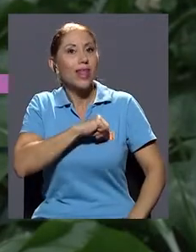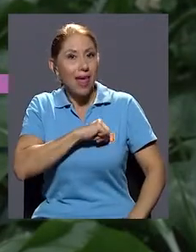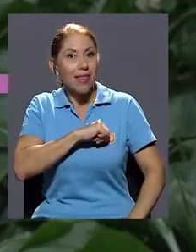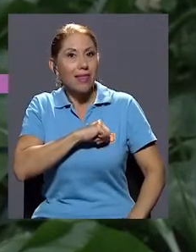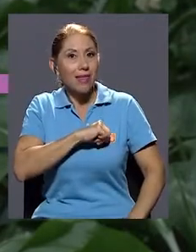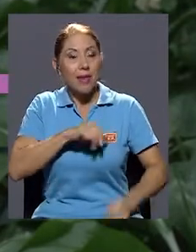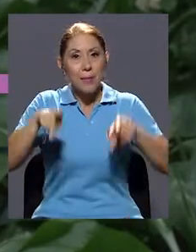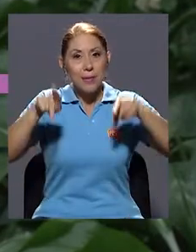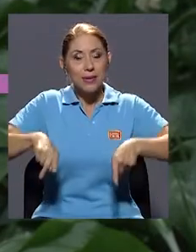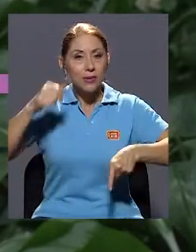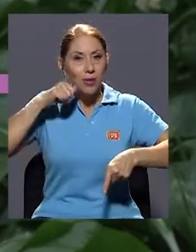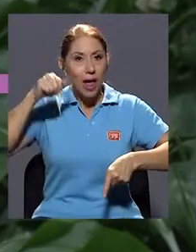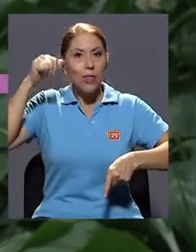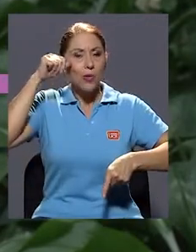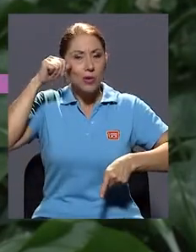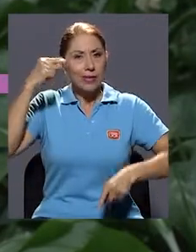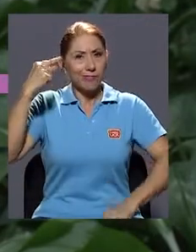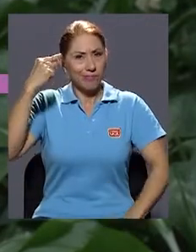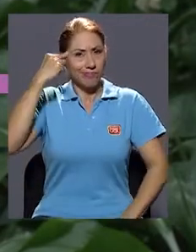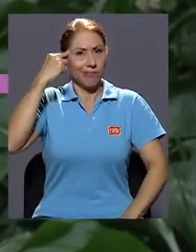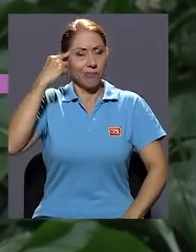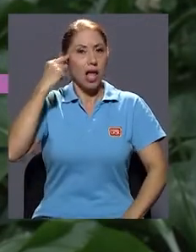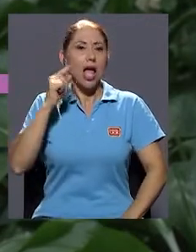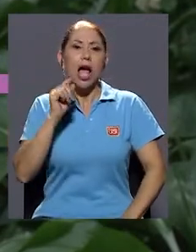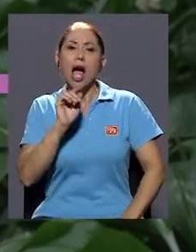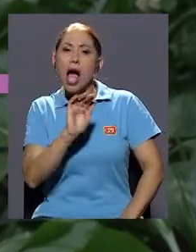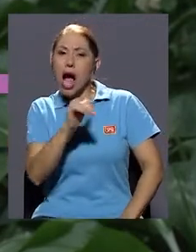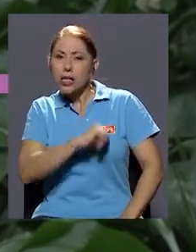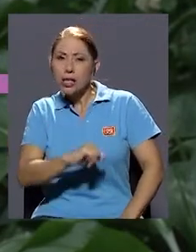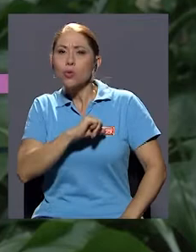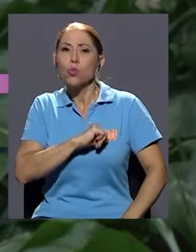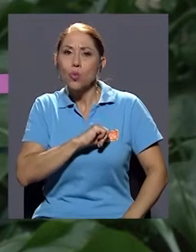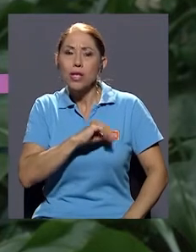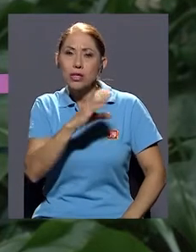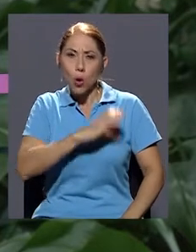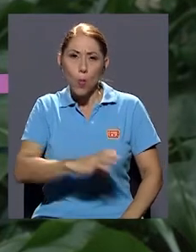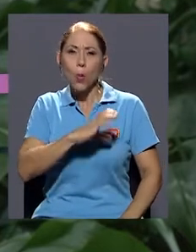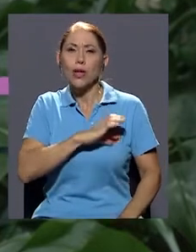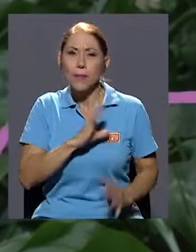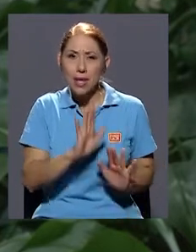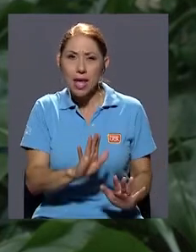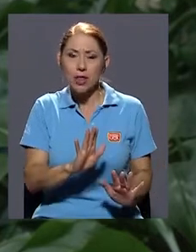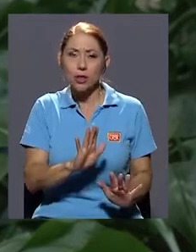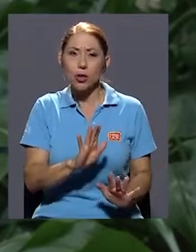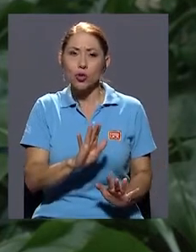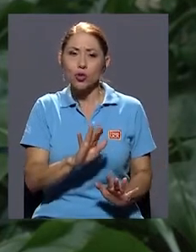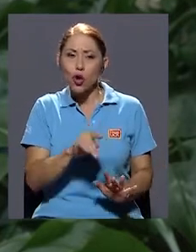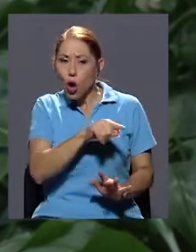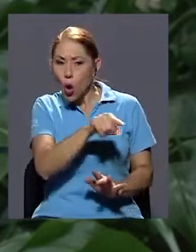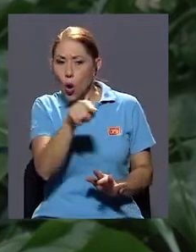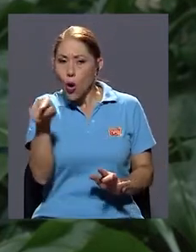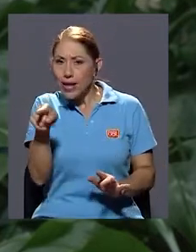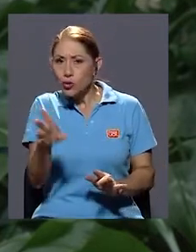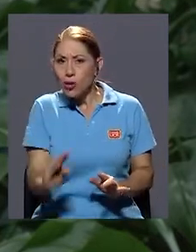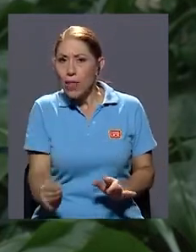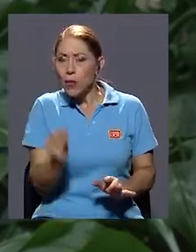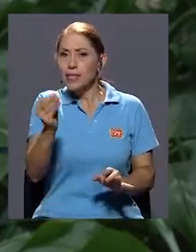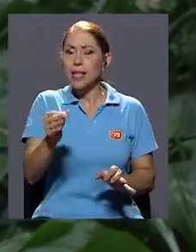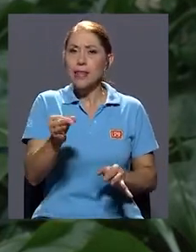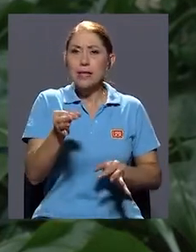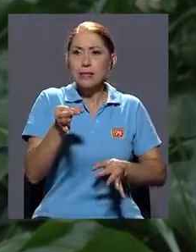adultos se centran en que las actitudes, los comportamientos o la forma de argumentar de los